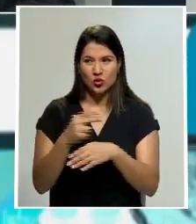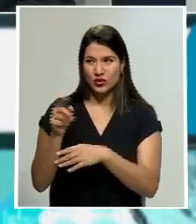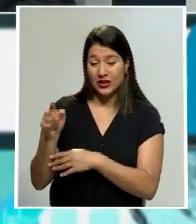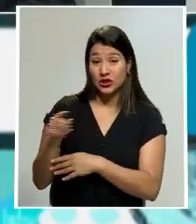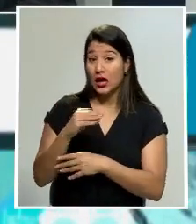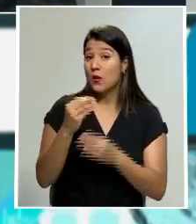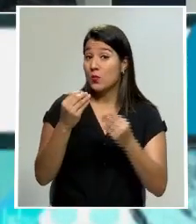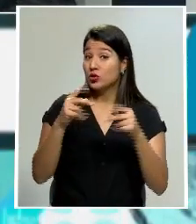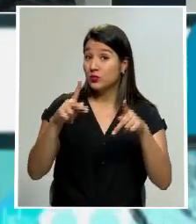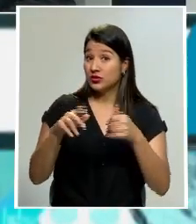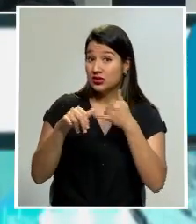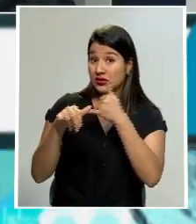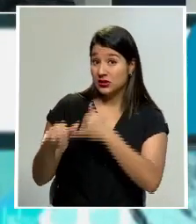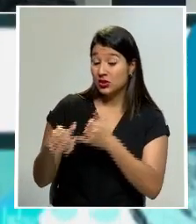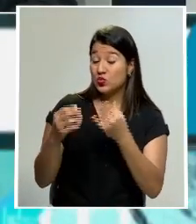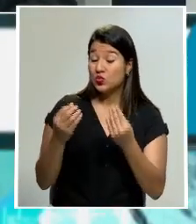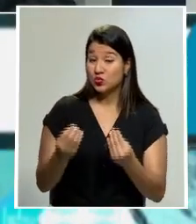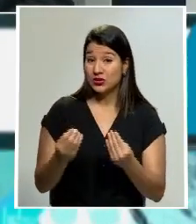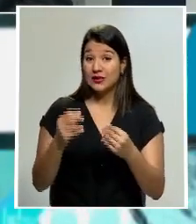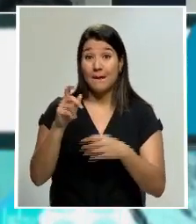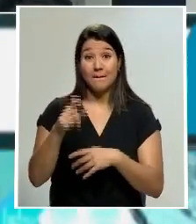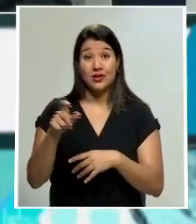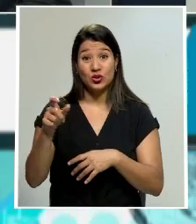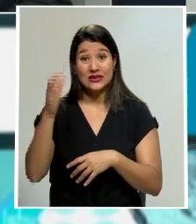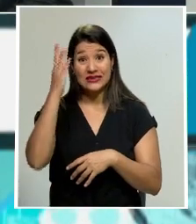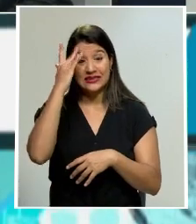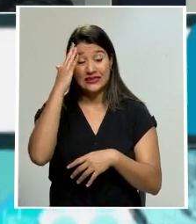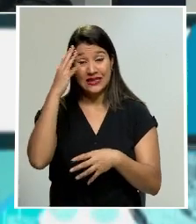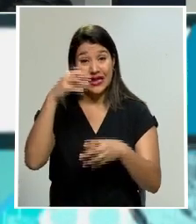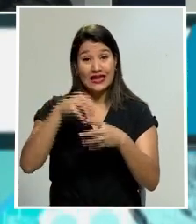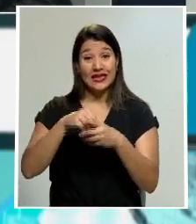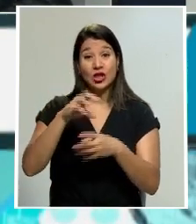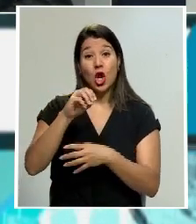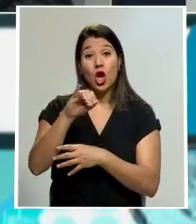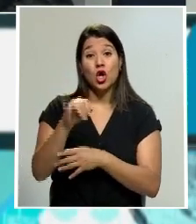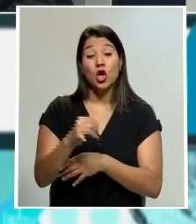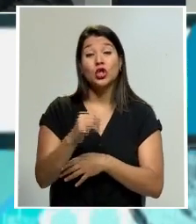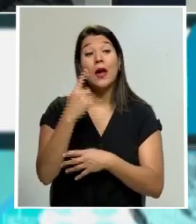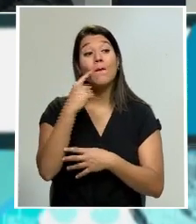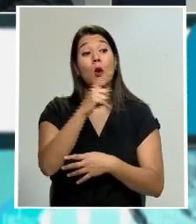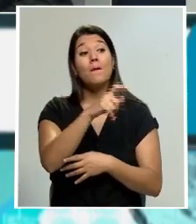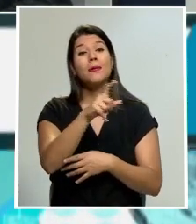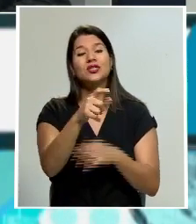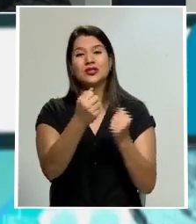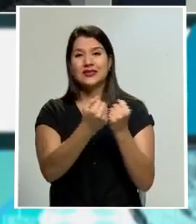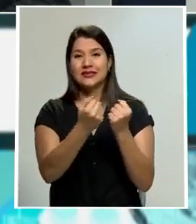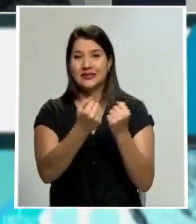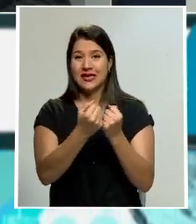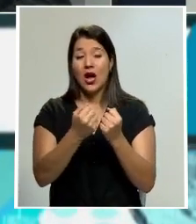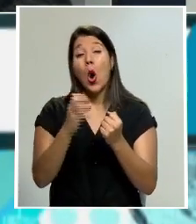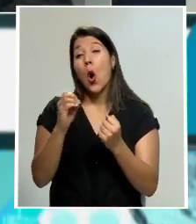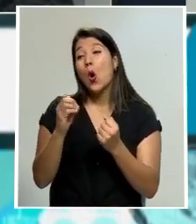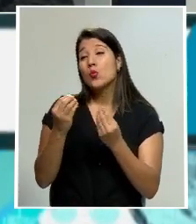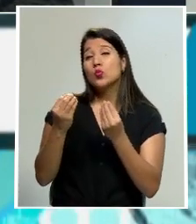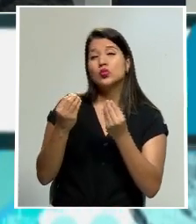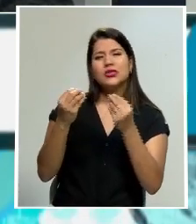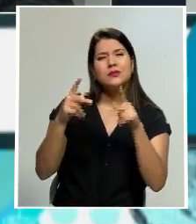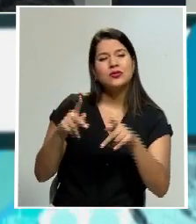quejas y preocupaciones que hay desde el OIJ por los privados de libertad que se mantienen durante mucho tiempo en las celdas judiciales.